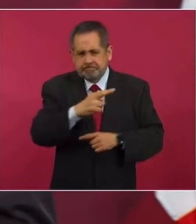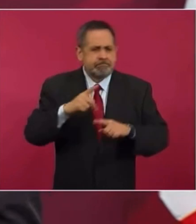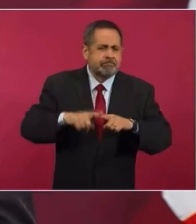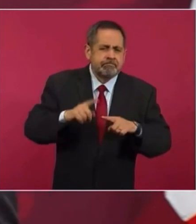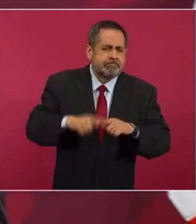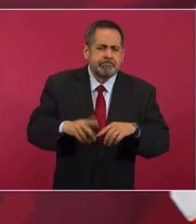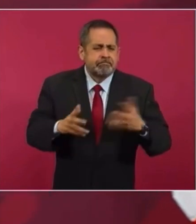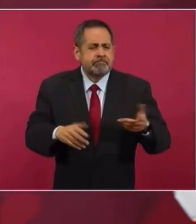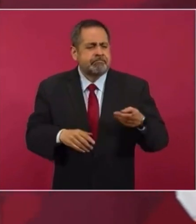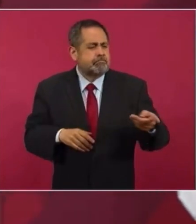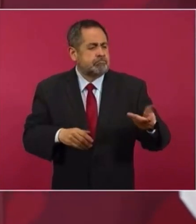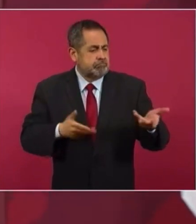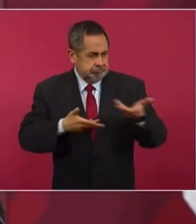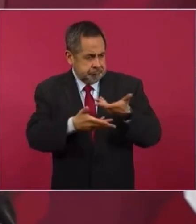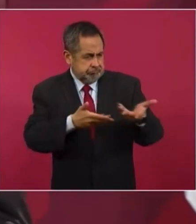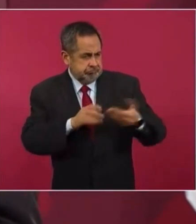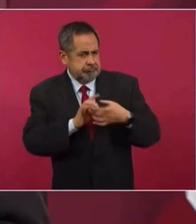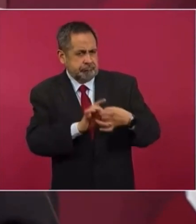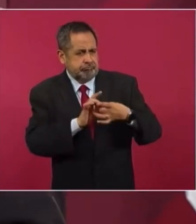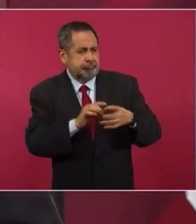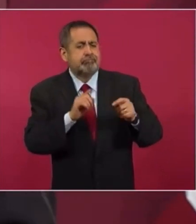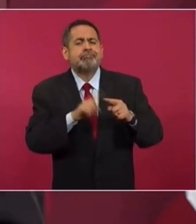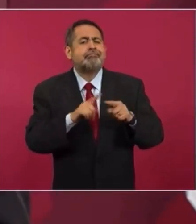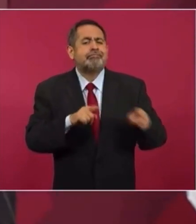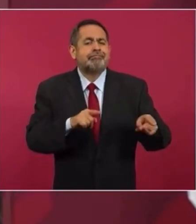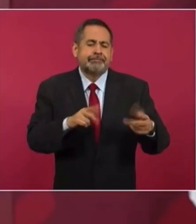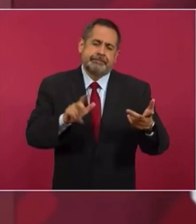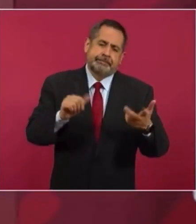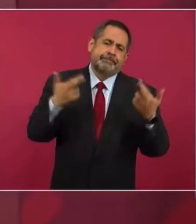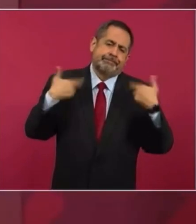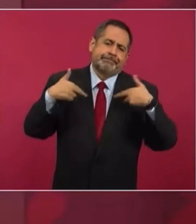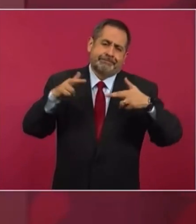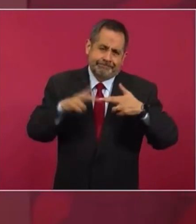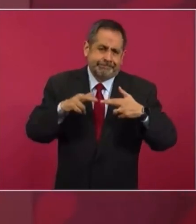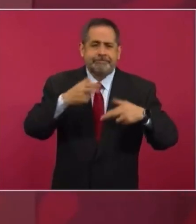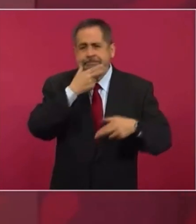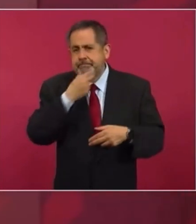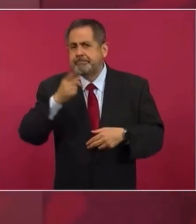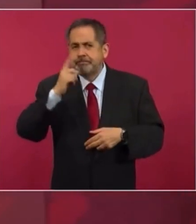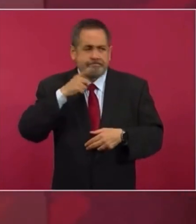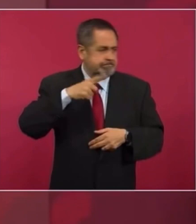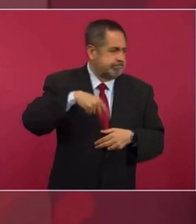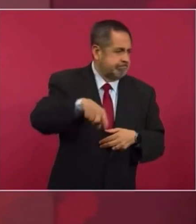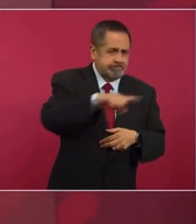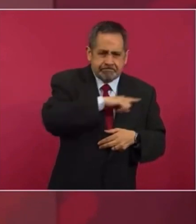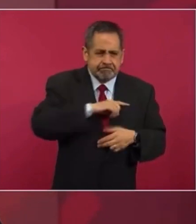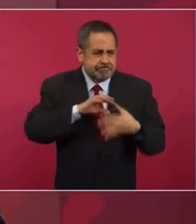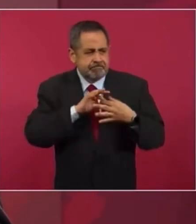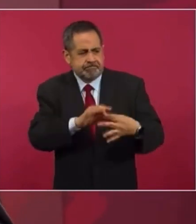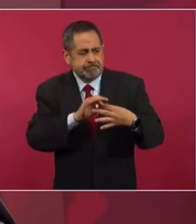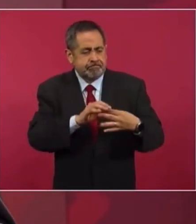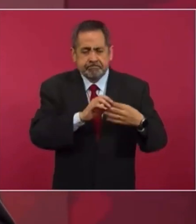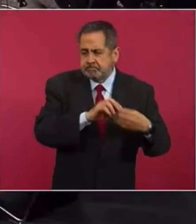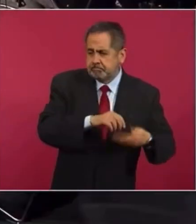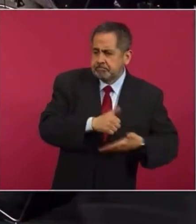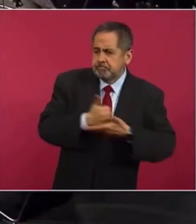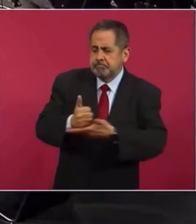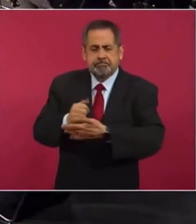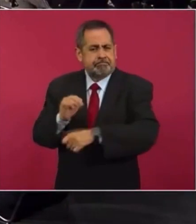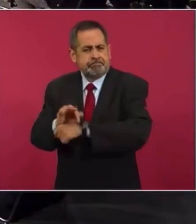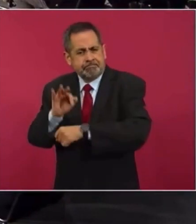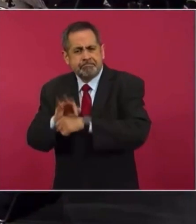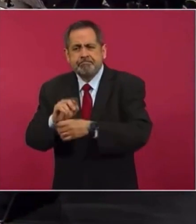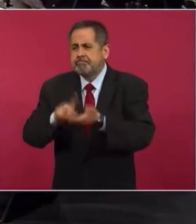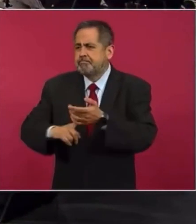colaboración con maestras, con maestros, para fortalecer la educación pública.